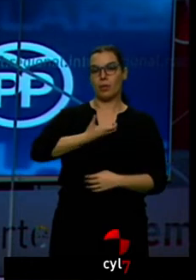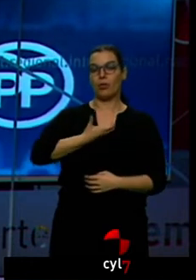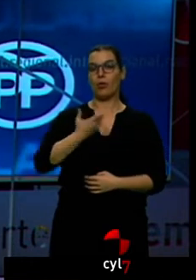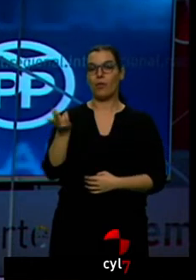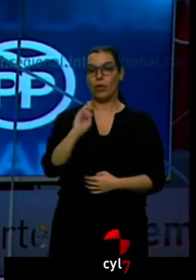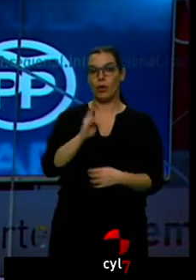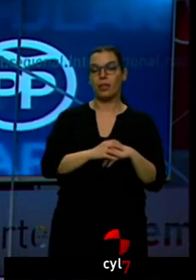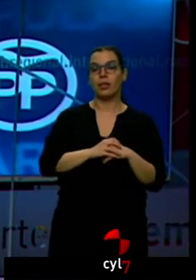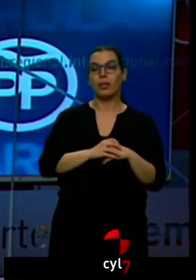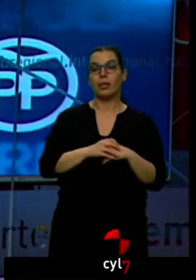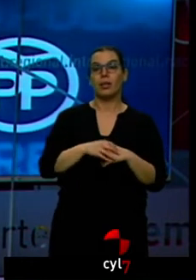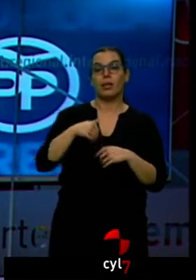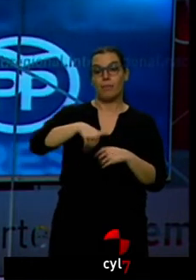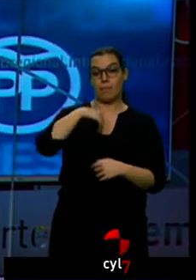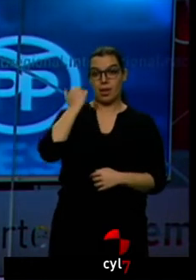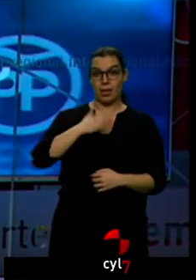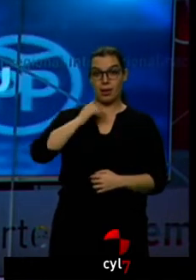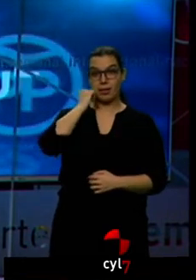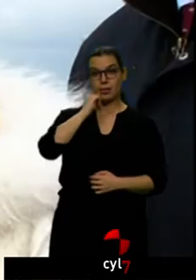presentará a todos este mismo sábado.